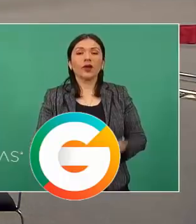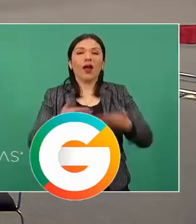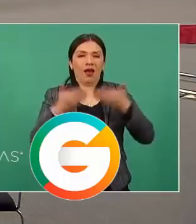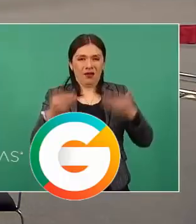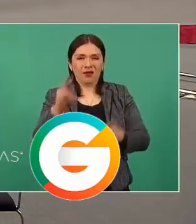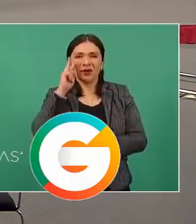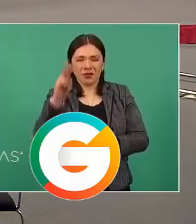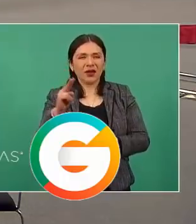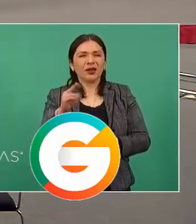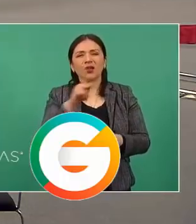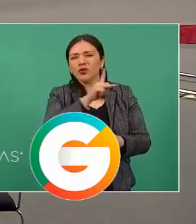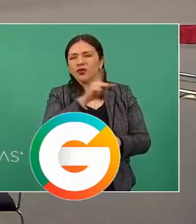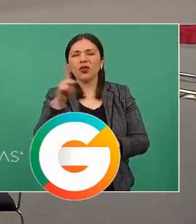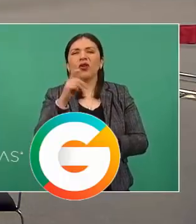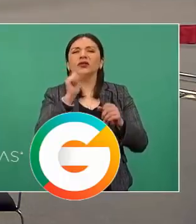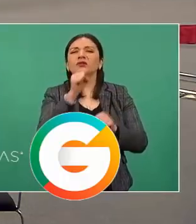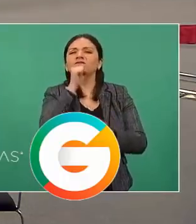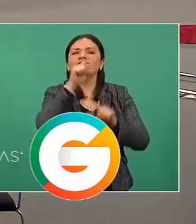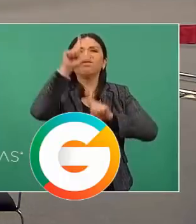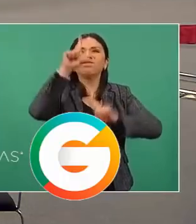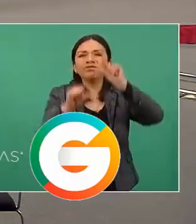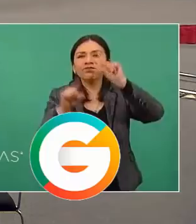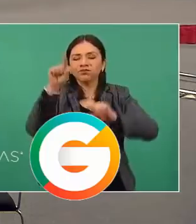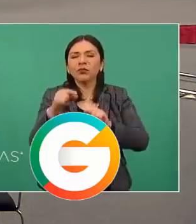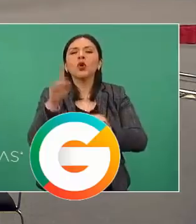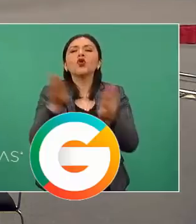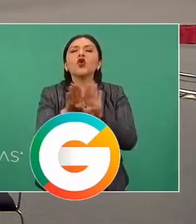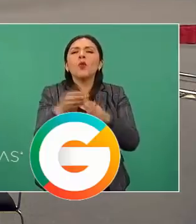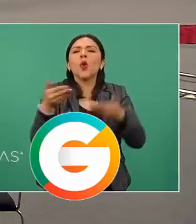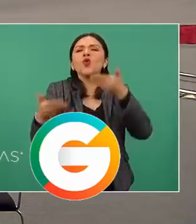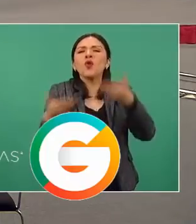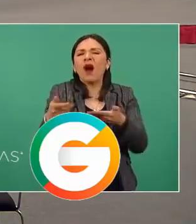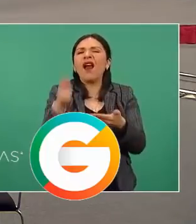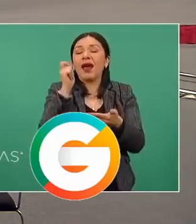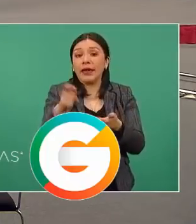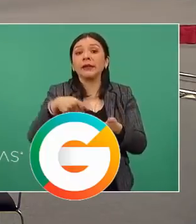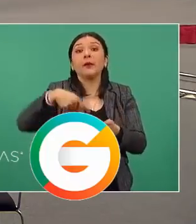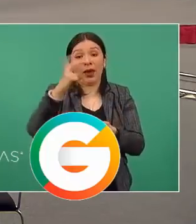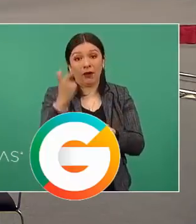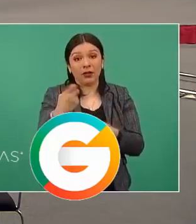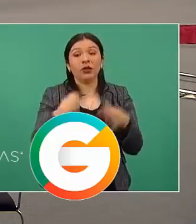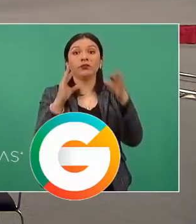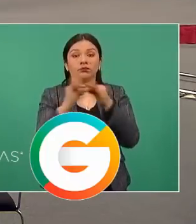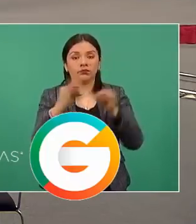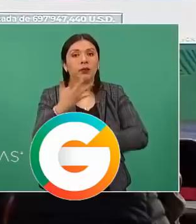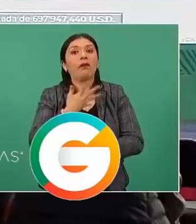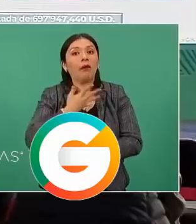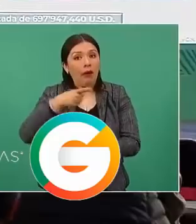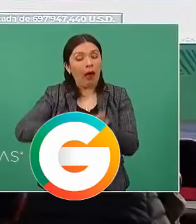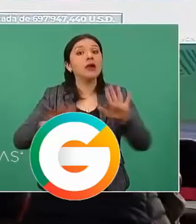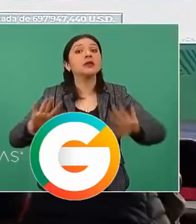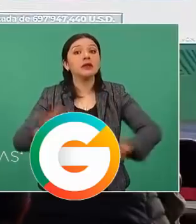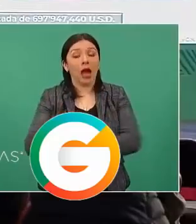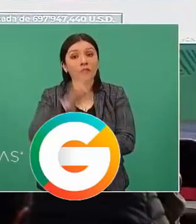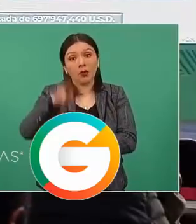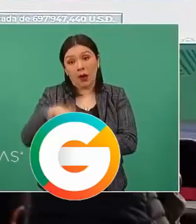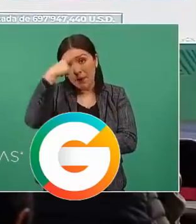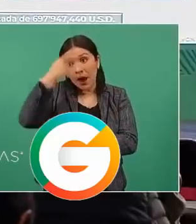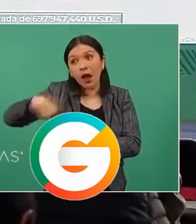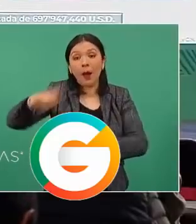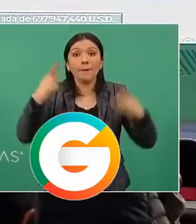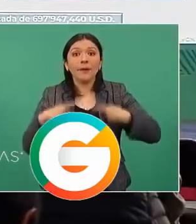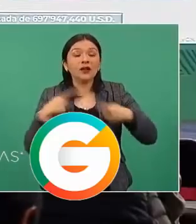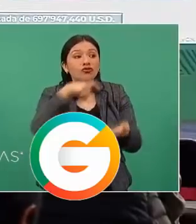gráficas para hacer donde estamos haciendo la comparación. Pero sí recalcar que hubo un cambio en el consumo, hubo un cambio en los